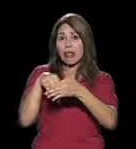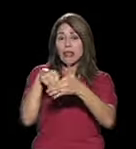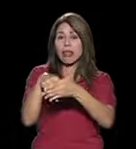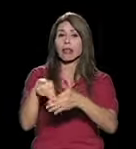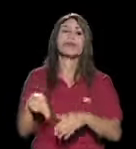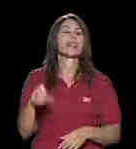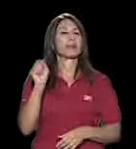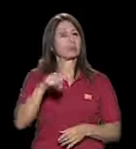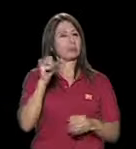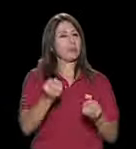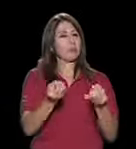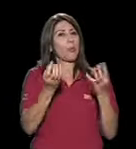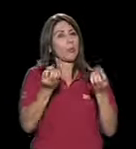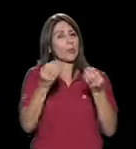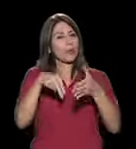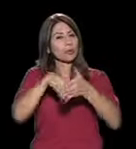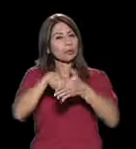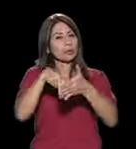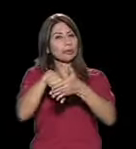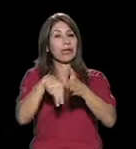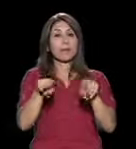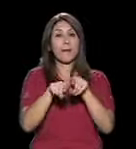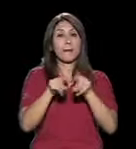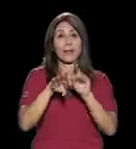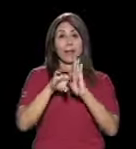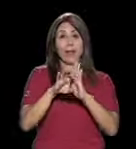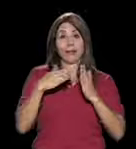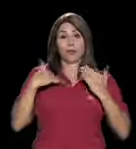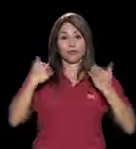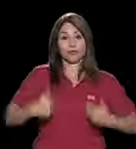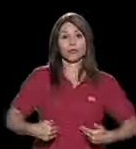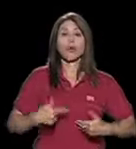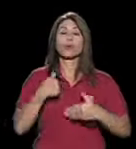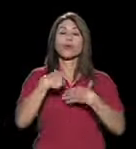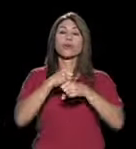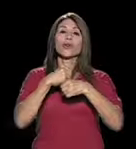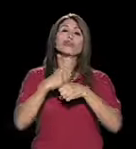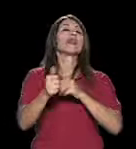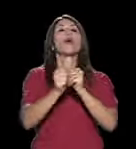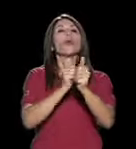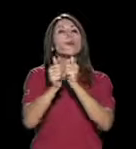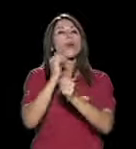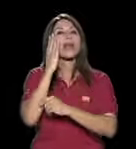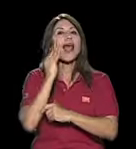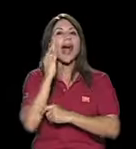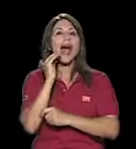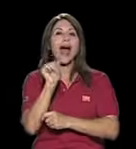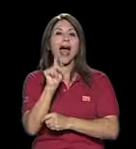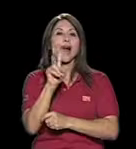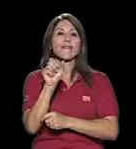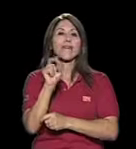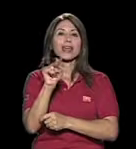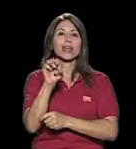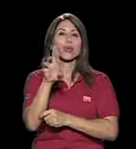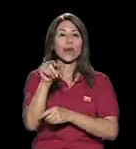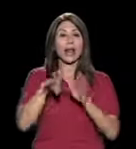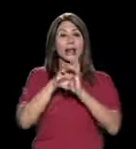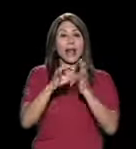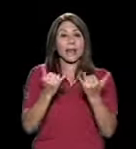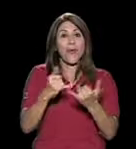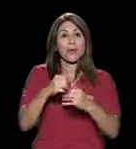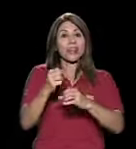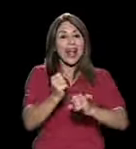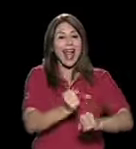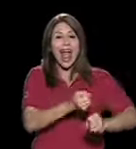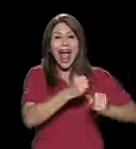montón. La verdad es que me he topado un montón. En mi caso también, el hecho de que estoy haciendo deporte de aventura. Por ejemplo, ahorita estoy empezando con el kayak,